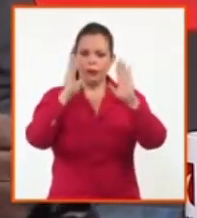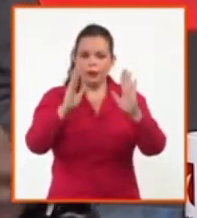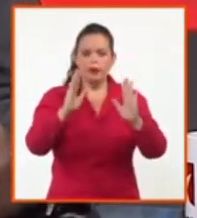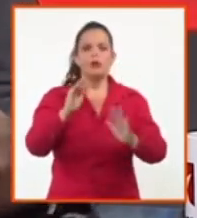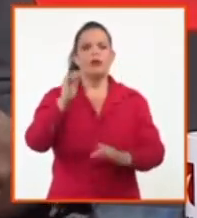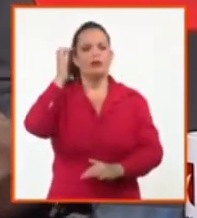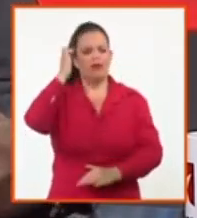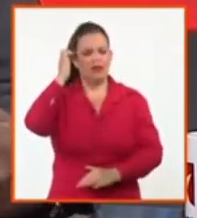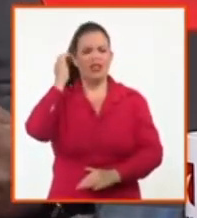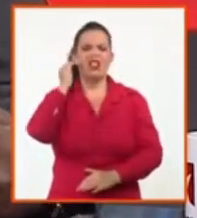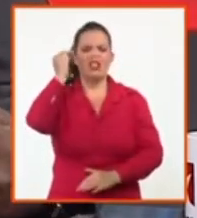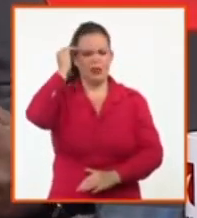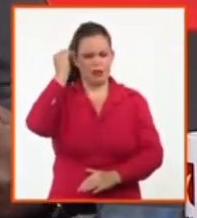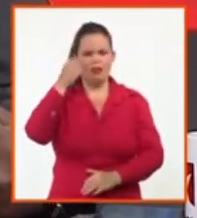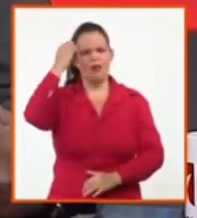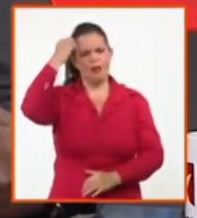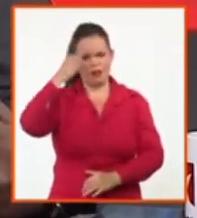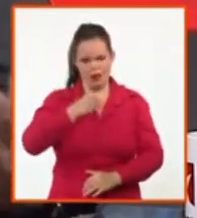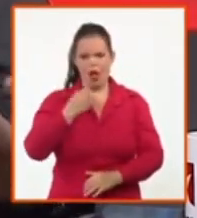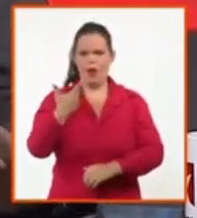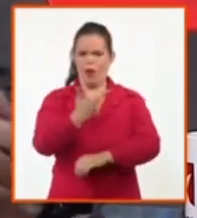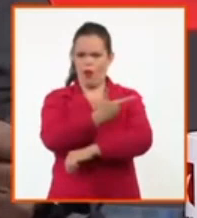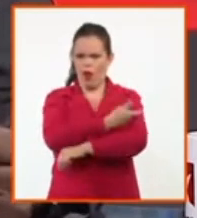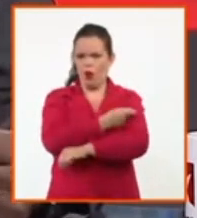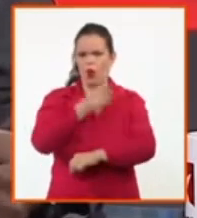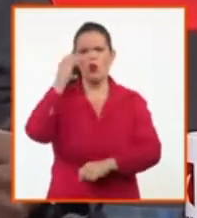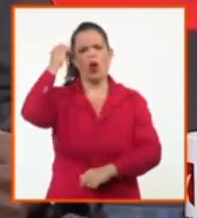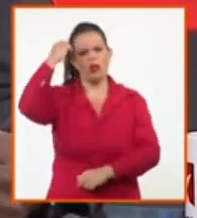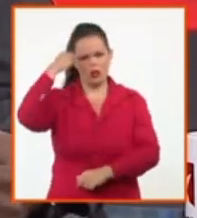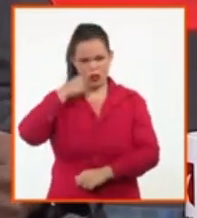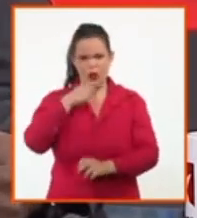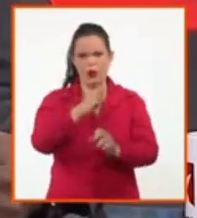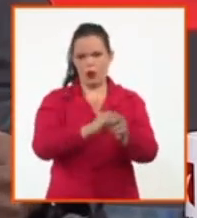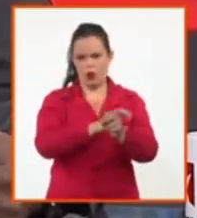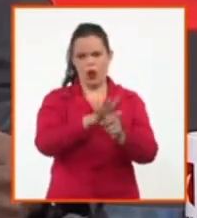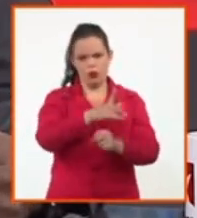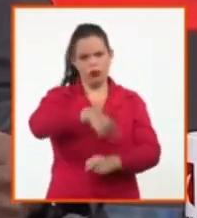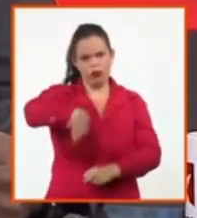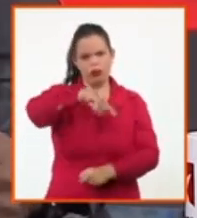sabe de meteorología, sabe de todo, para hablar quizás en términos de los que entendemos.